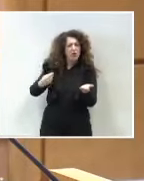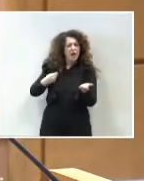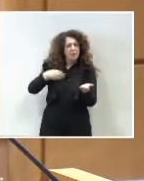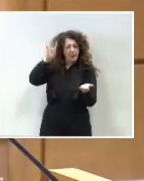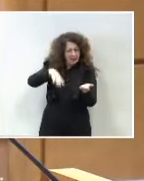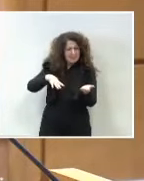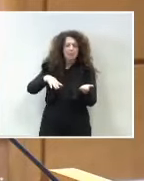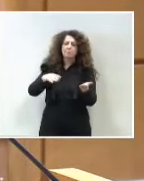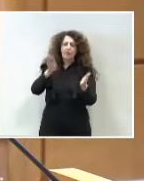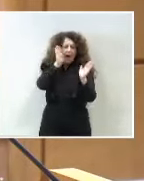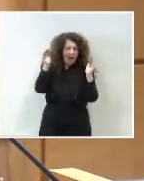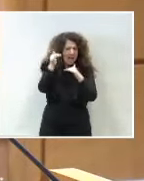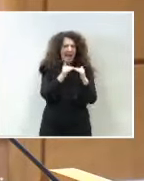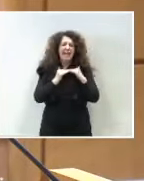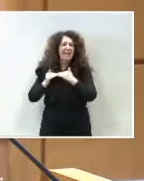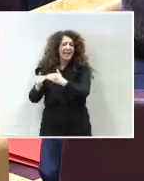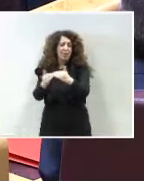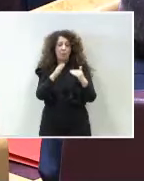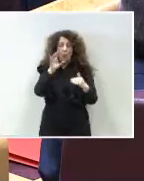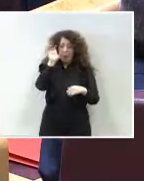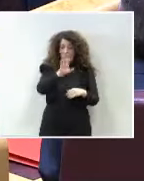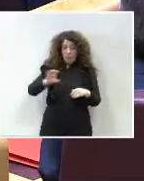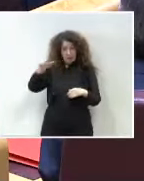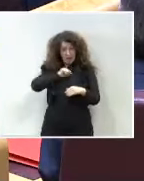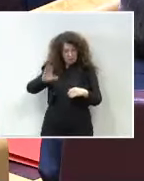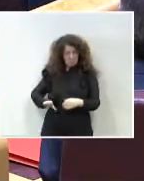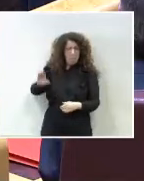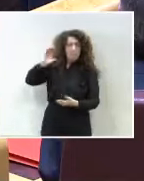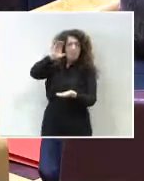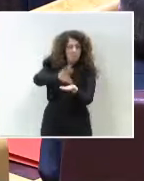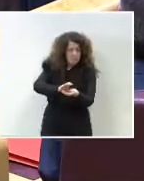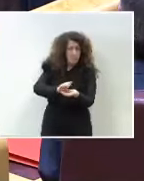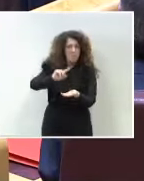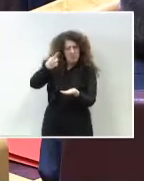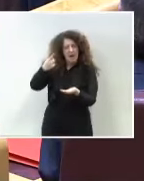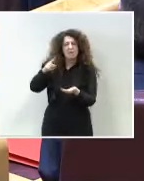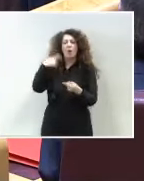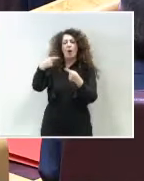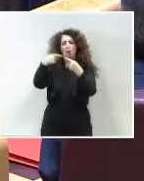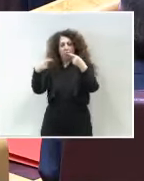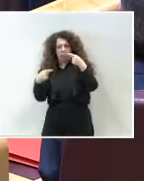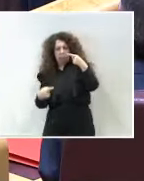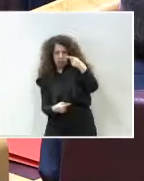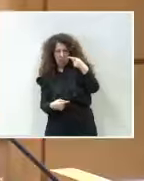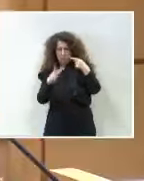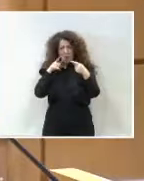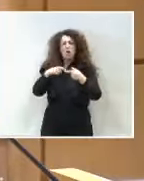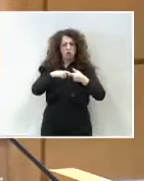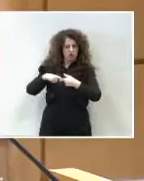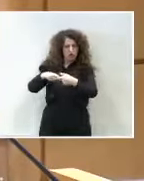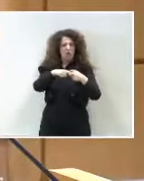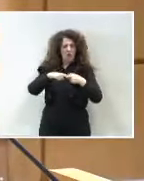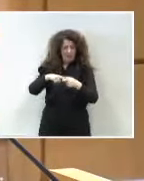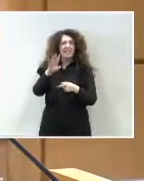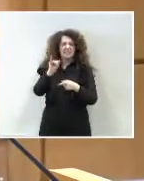comunidades autónomas que más aportan no pierden posiciones en el ranking después de aplicar el mecanismo de solidaridad, pero sí lo hace